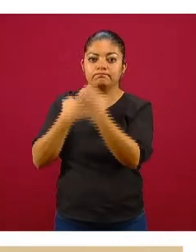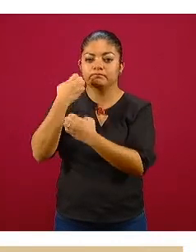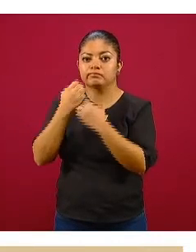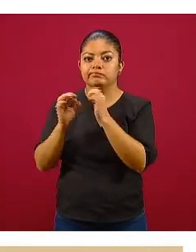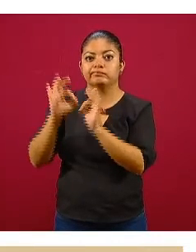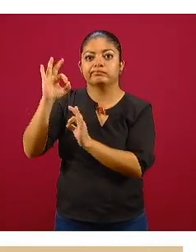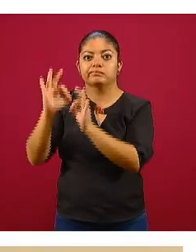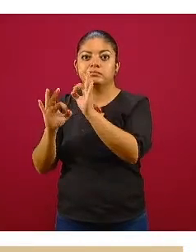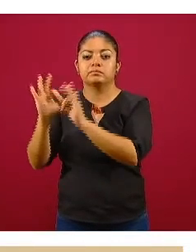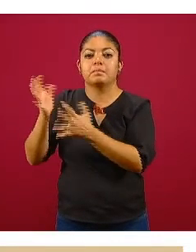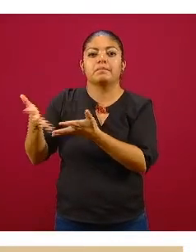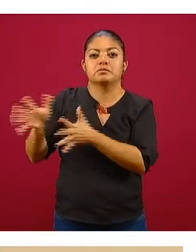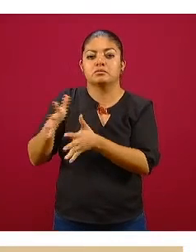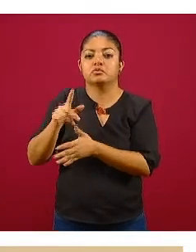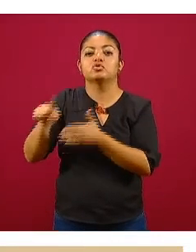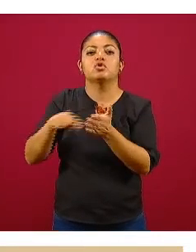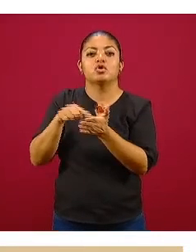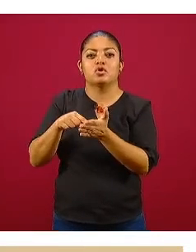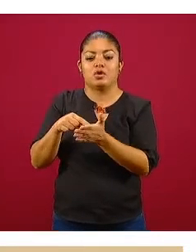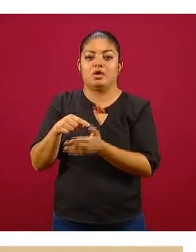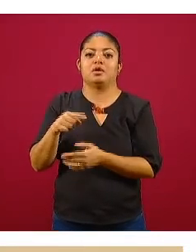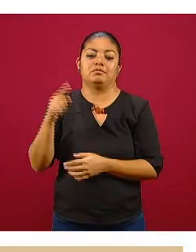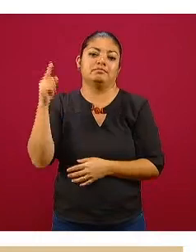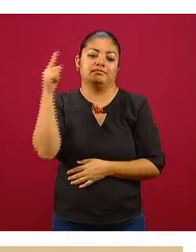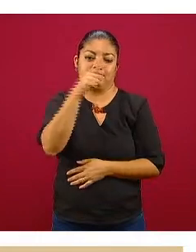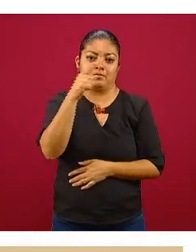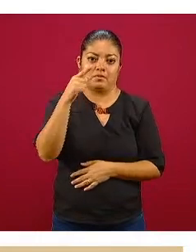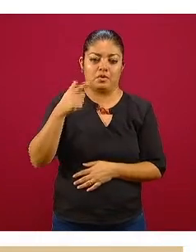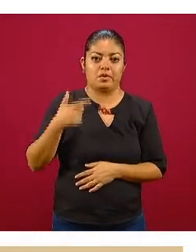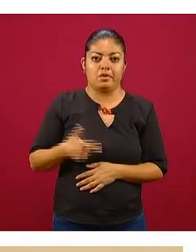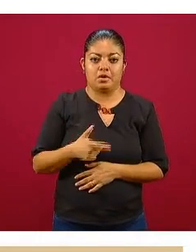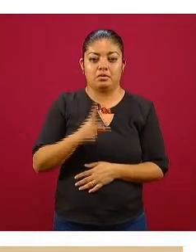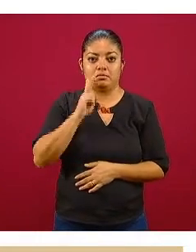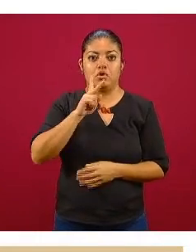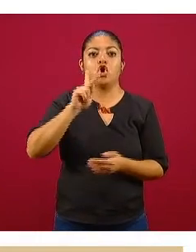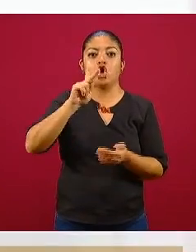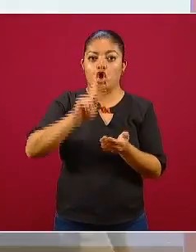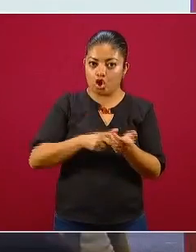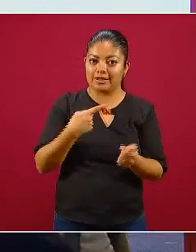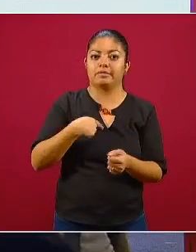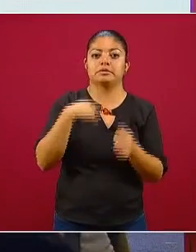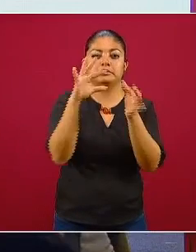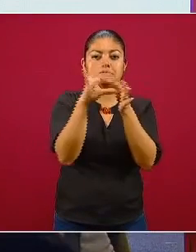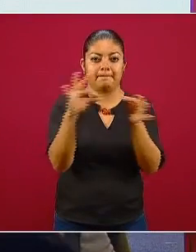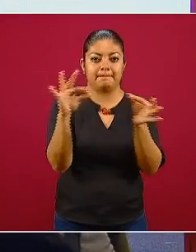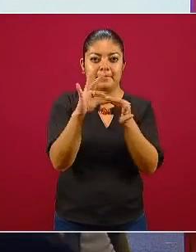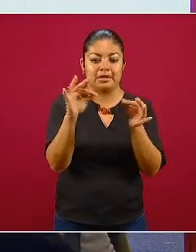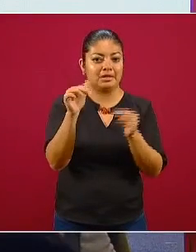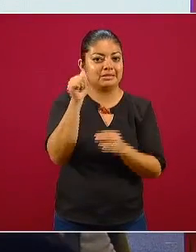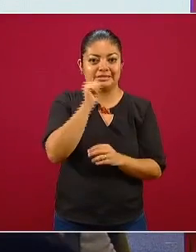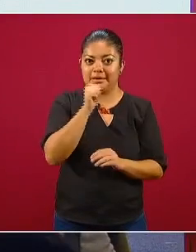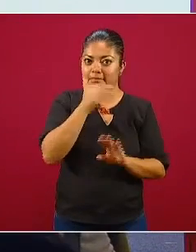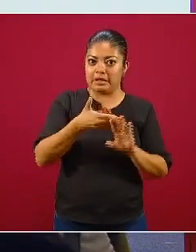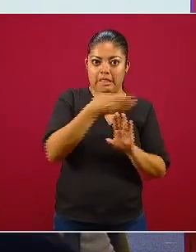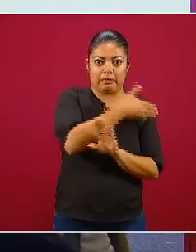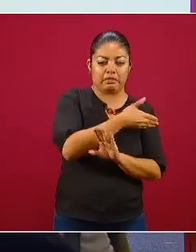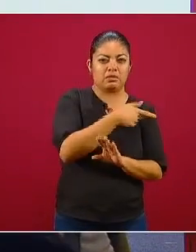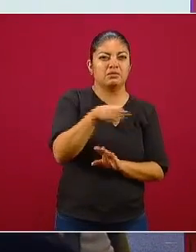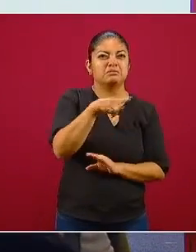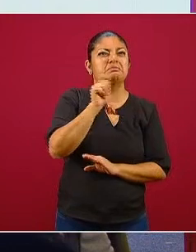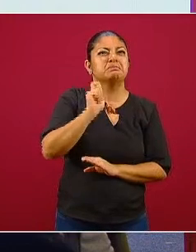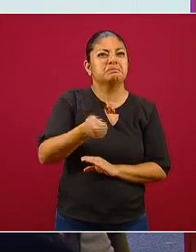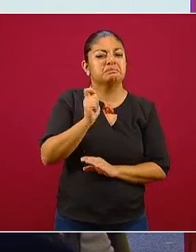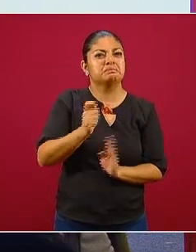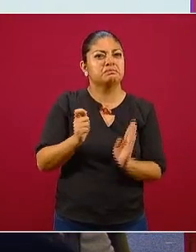de Guanajuato. Entonces, vean ustedes la curva, vuelvo a explicar para retomar siempre el significado de estas